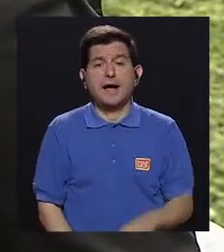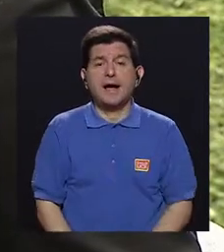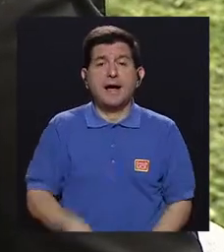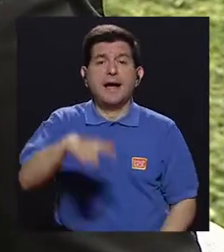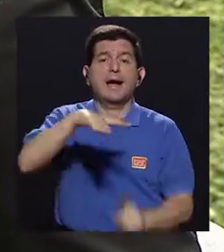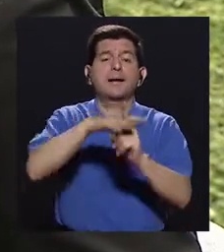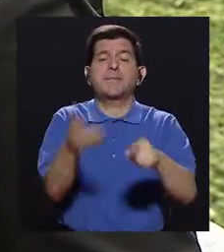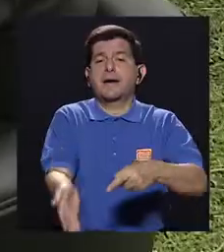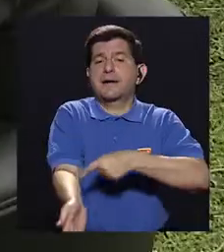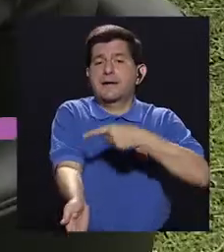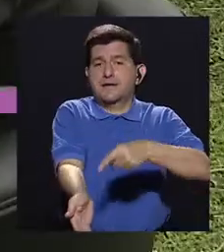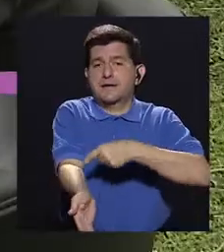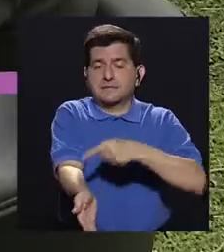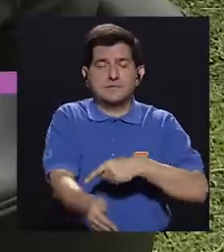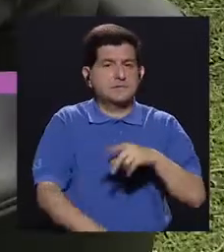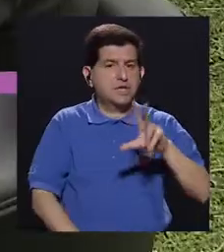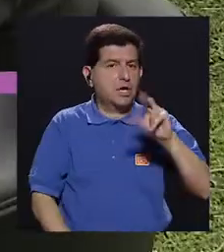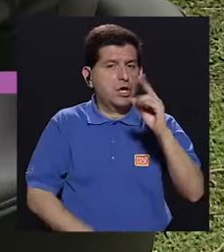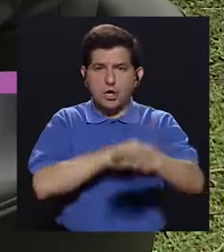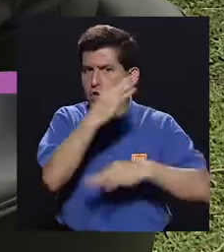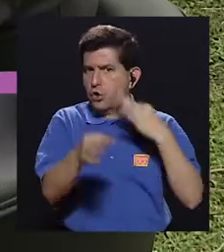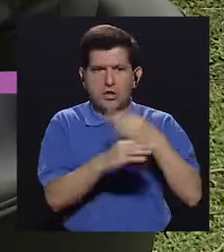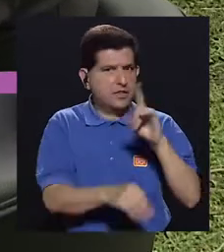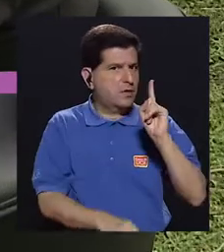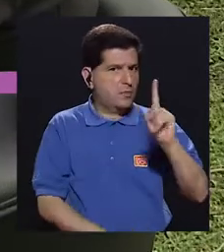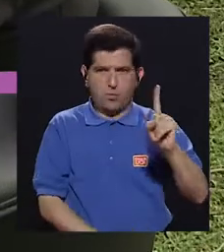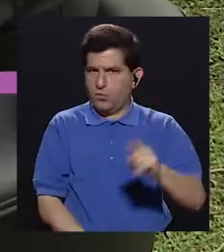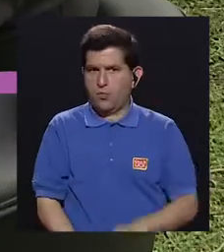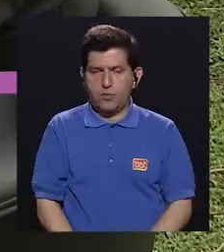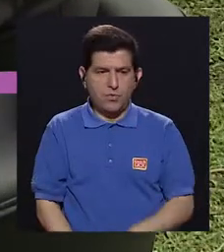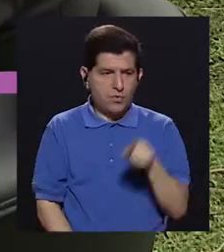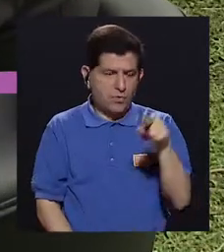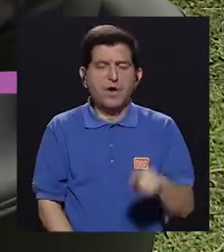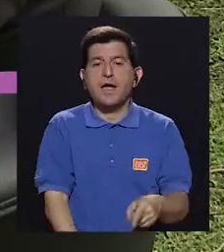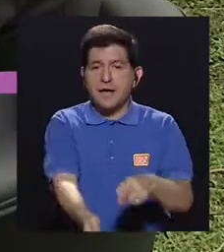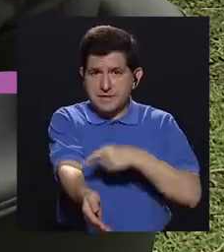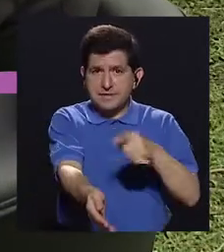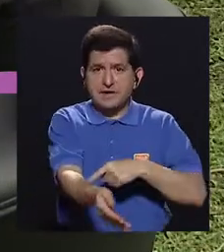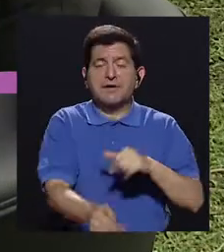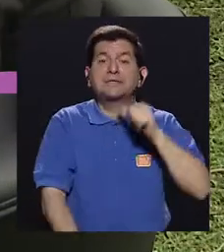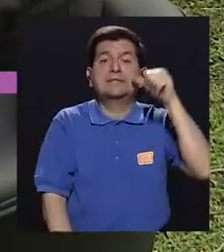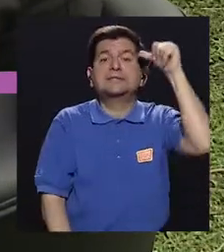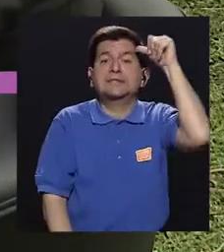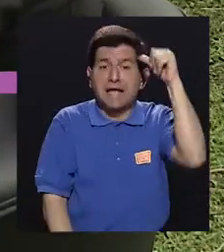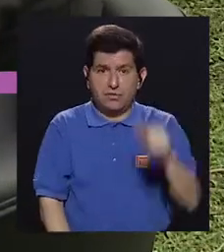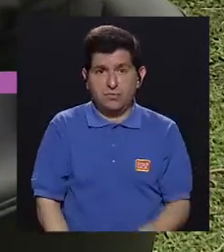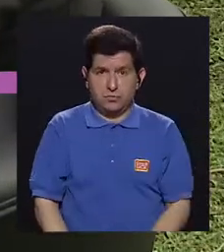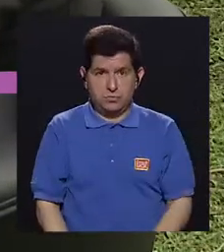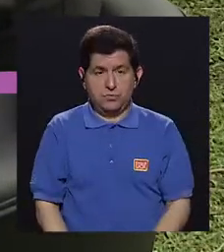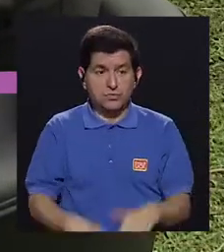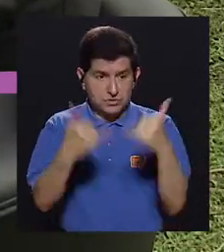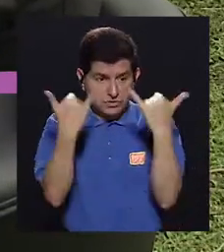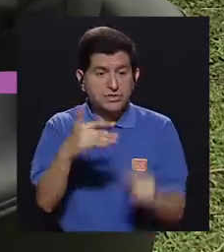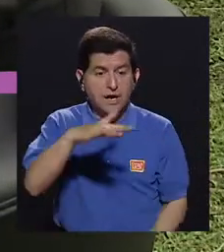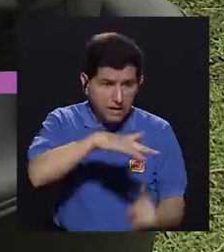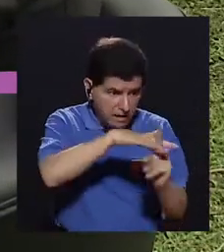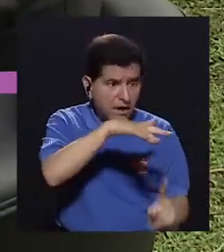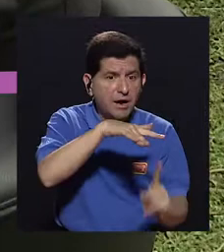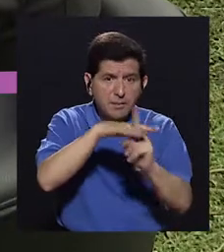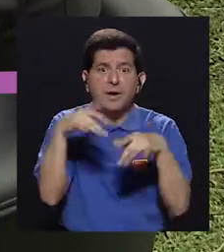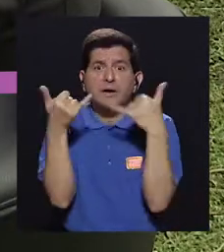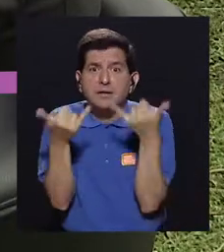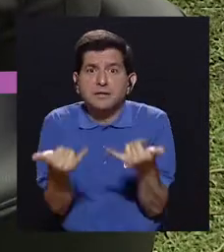debut diabético, ¿verdad? Y no es diabetes tipo 1, es diabetes, la diabetes de los adultos que llamamos en algún momento ya está